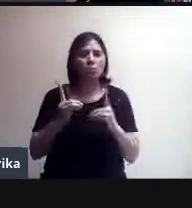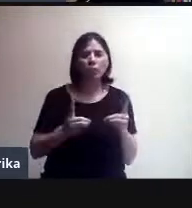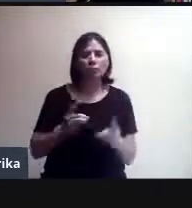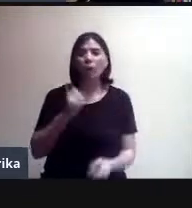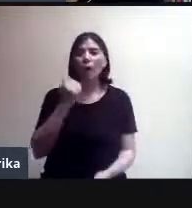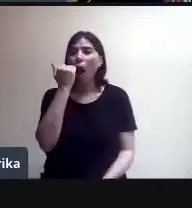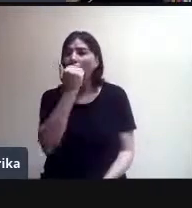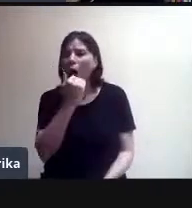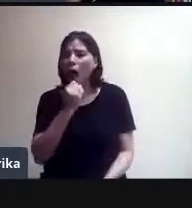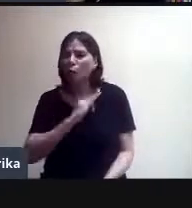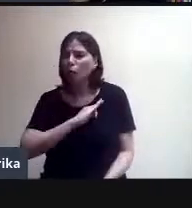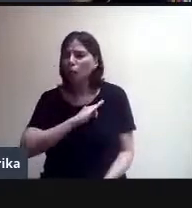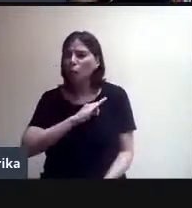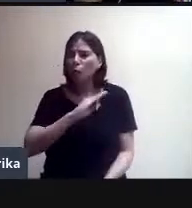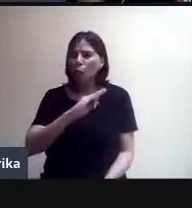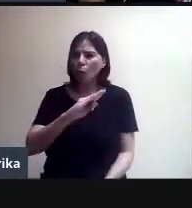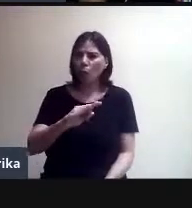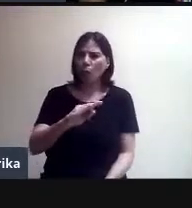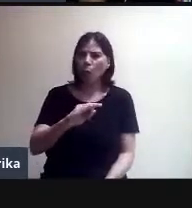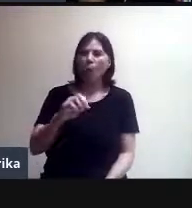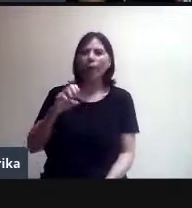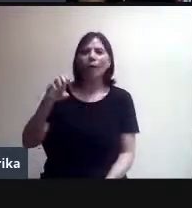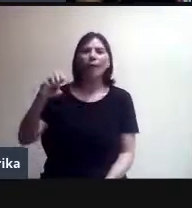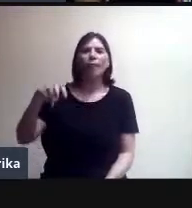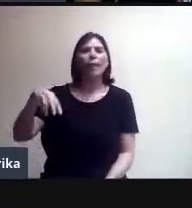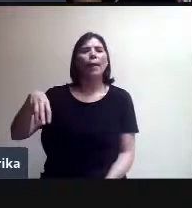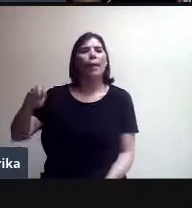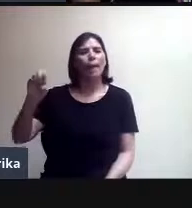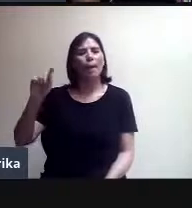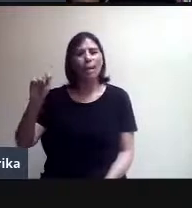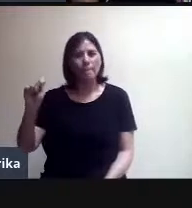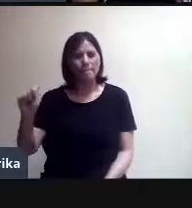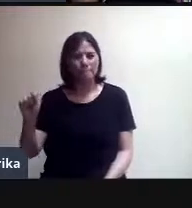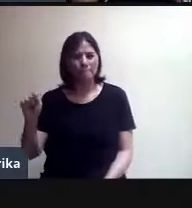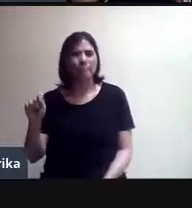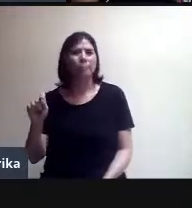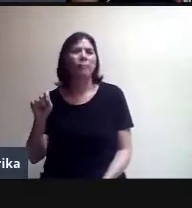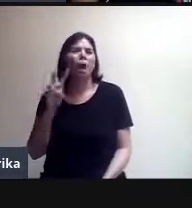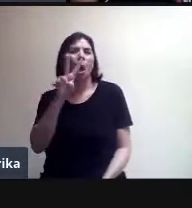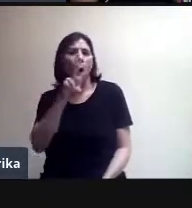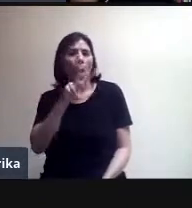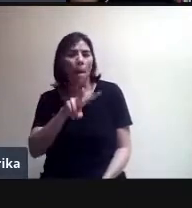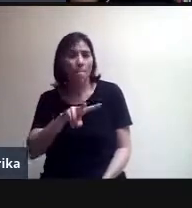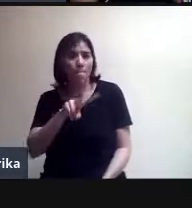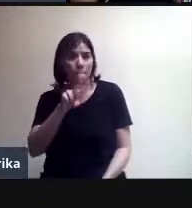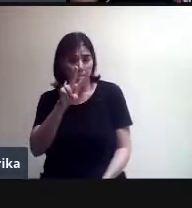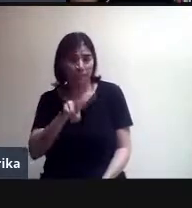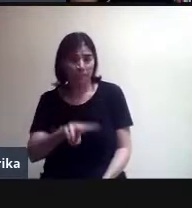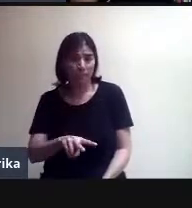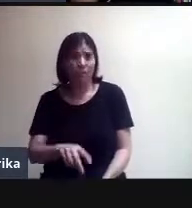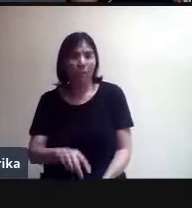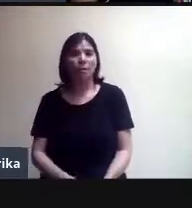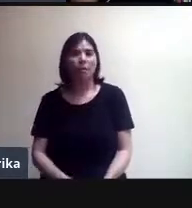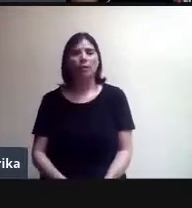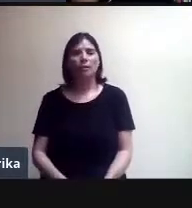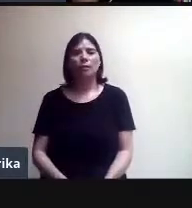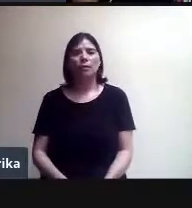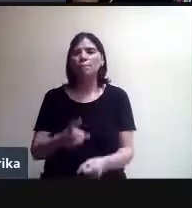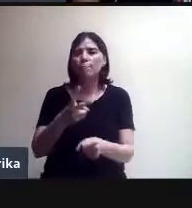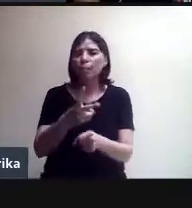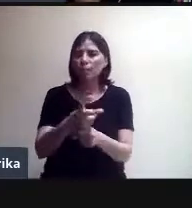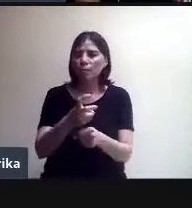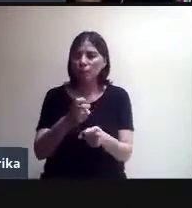mute al convocante o si ellos pueden